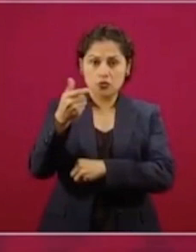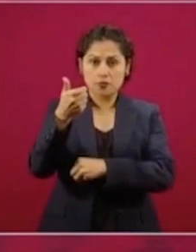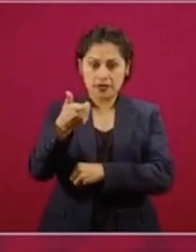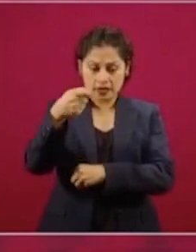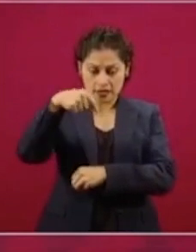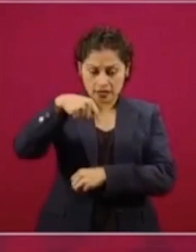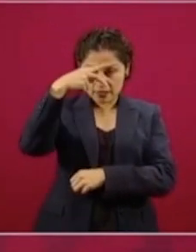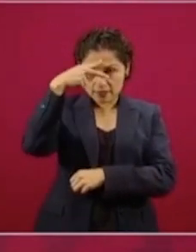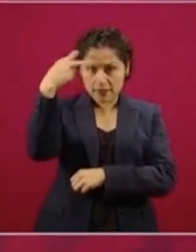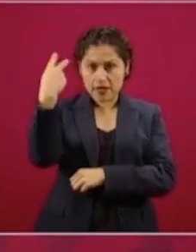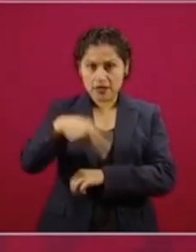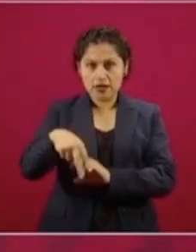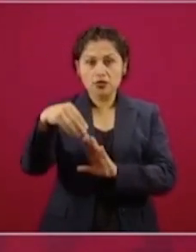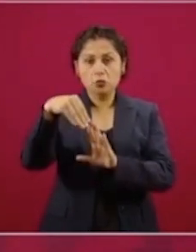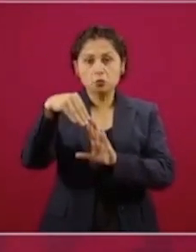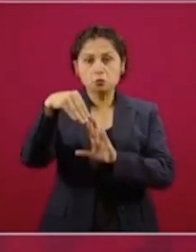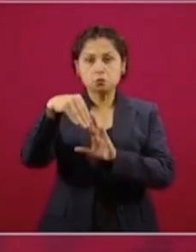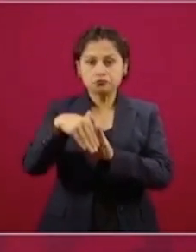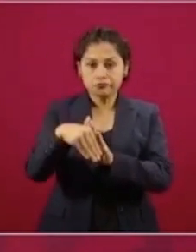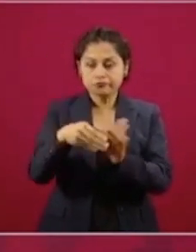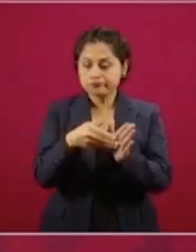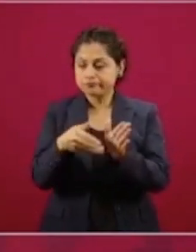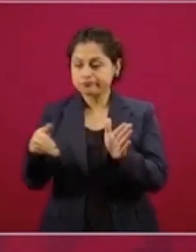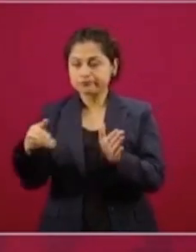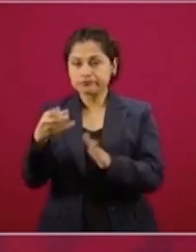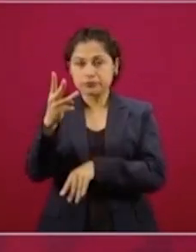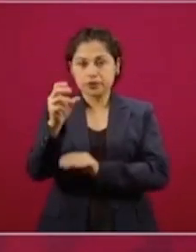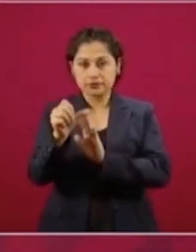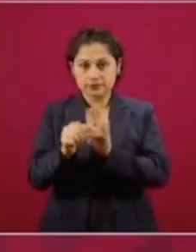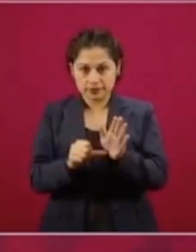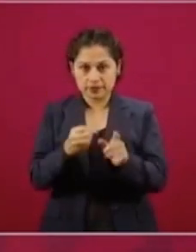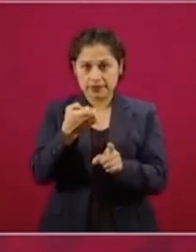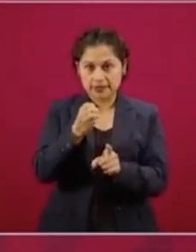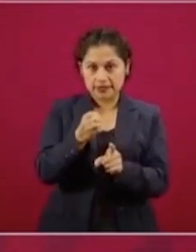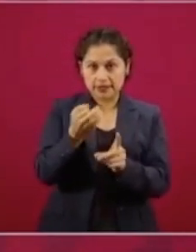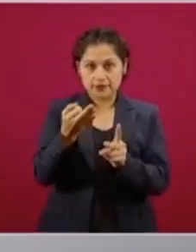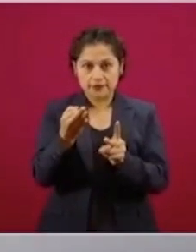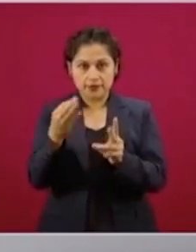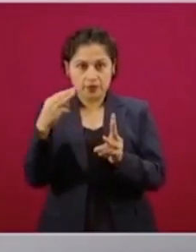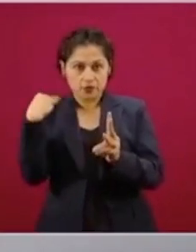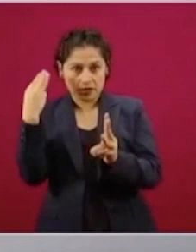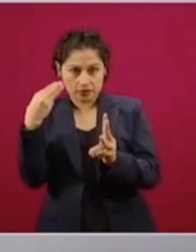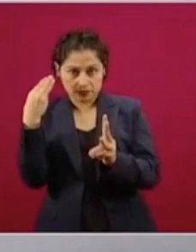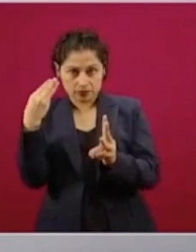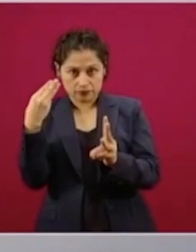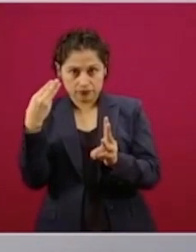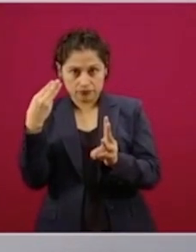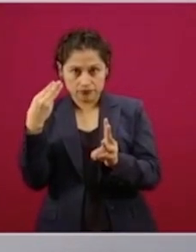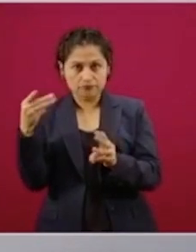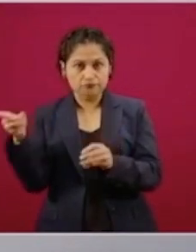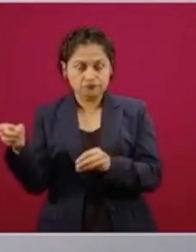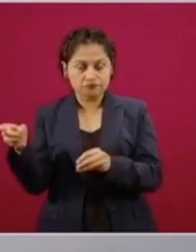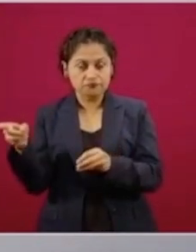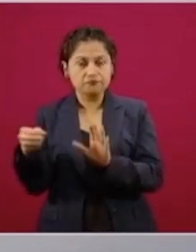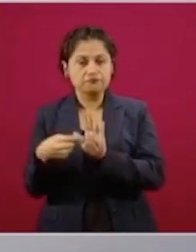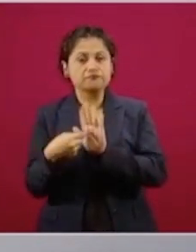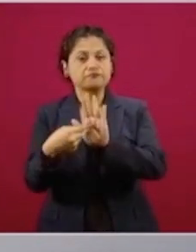México en el trimestre, enero, febrero, marzo. Algunos